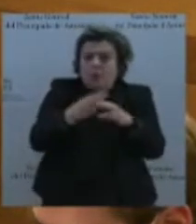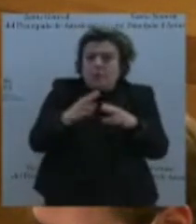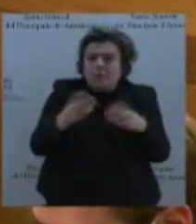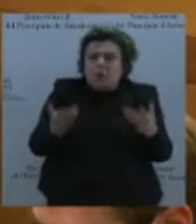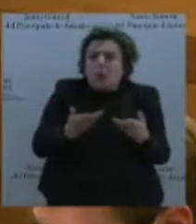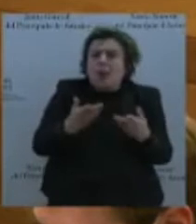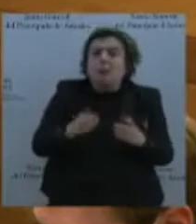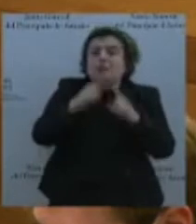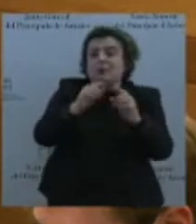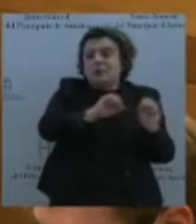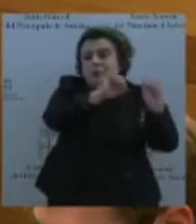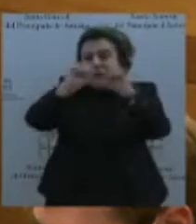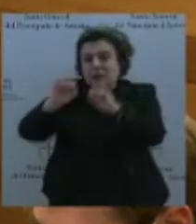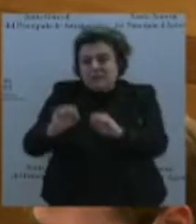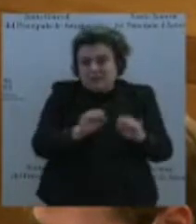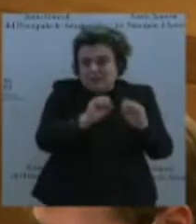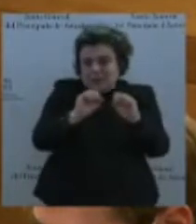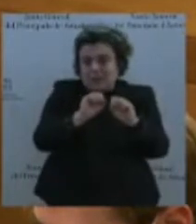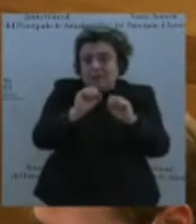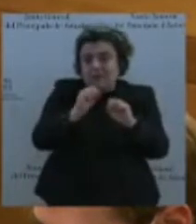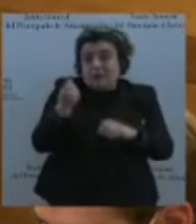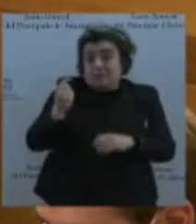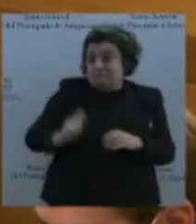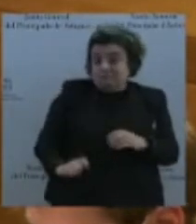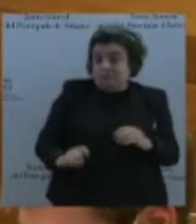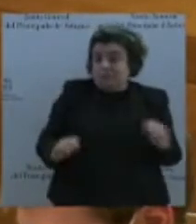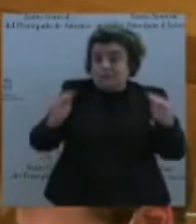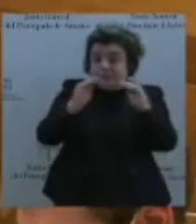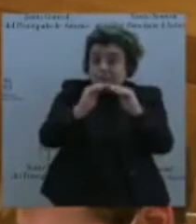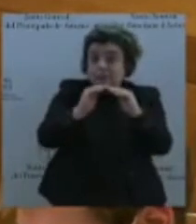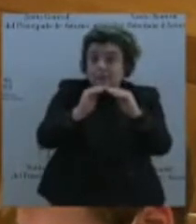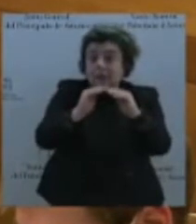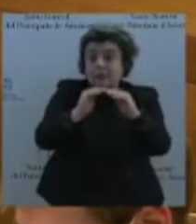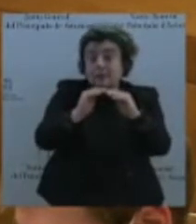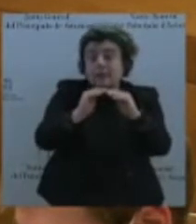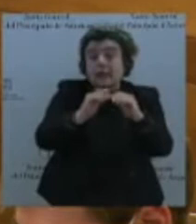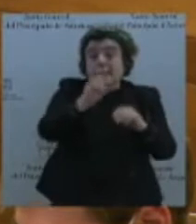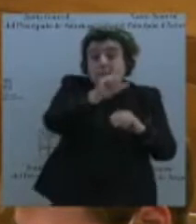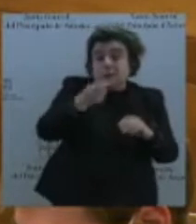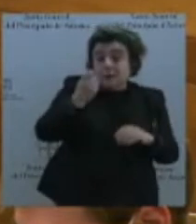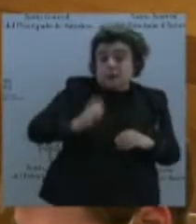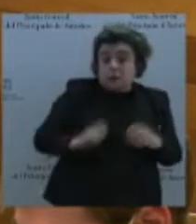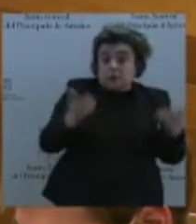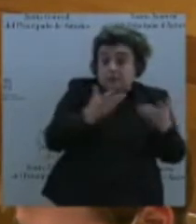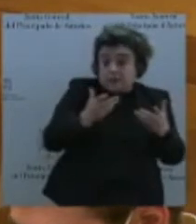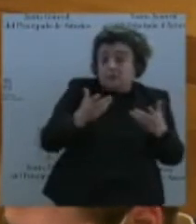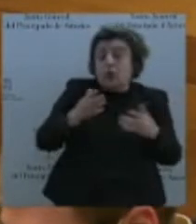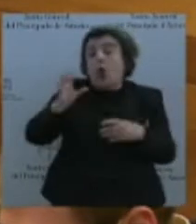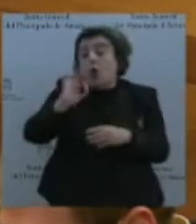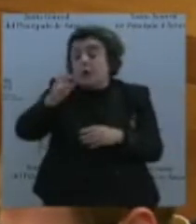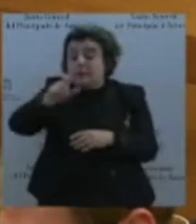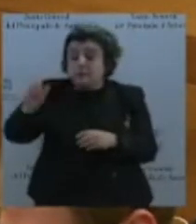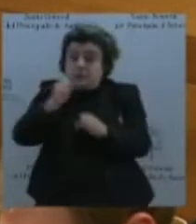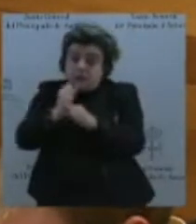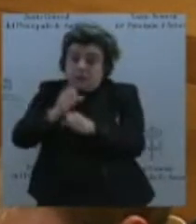retributivas del personal de urgencias y del personal del servicio de atención continuada. Nada bueno augura que en 2022 sigamos con los mismos